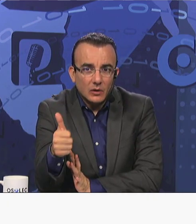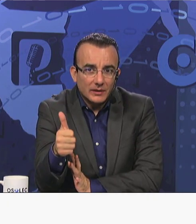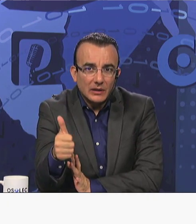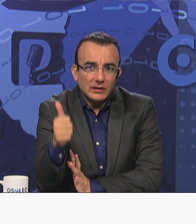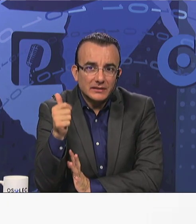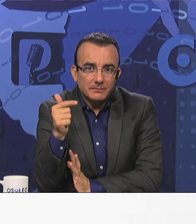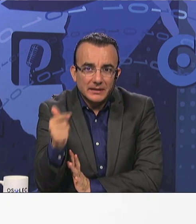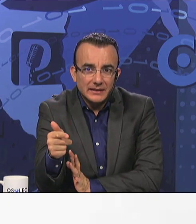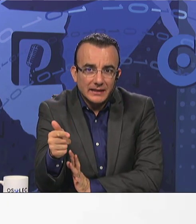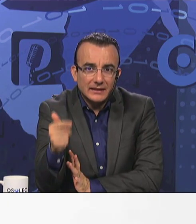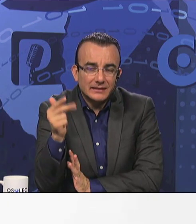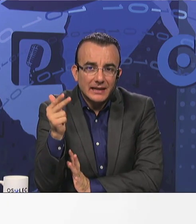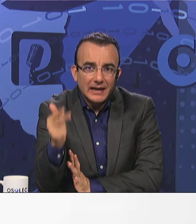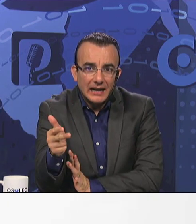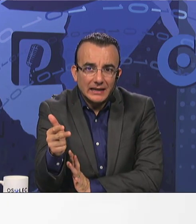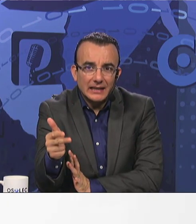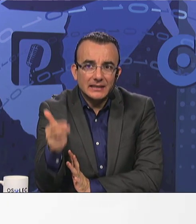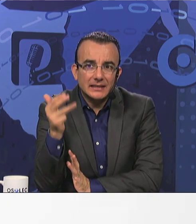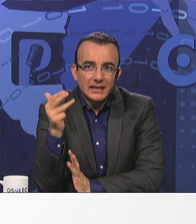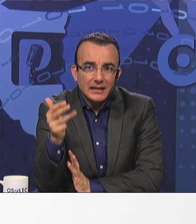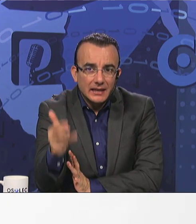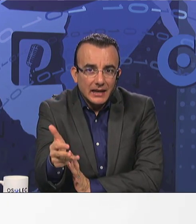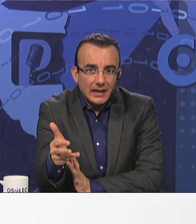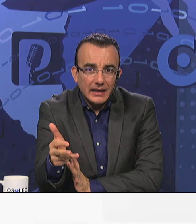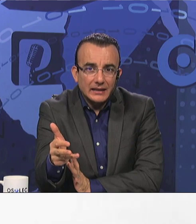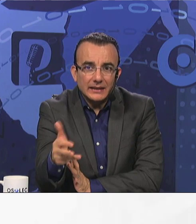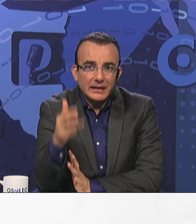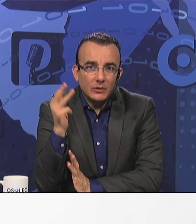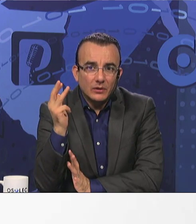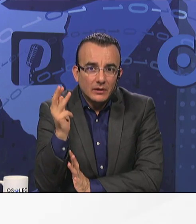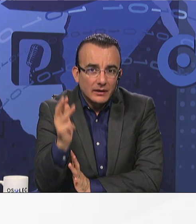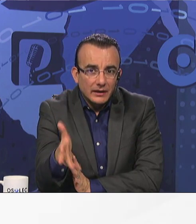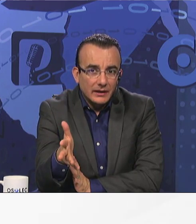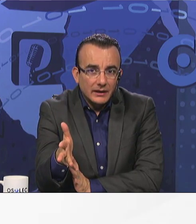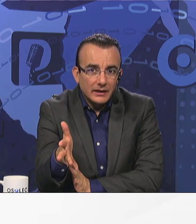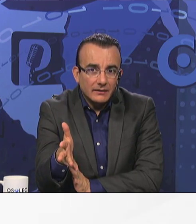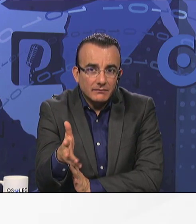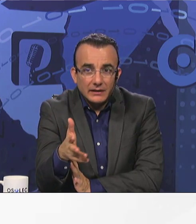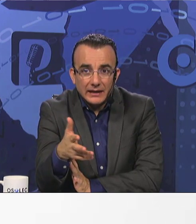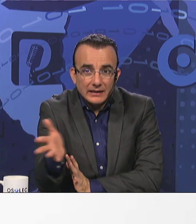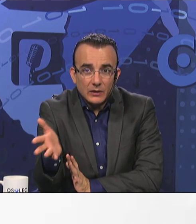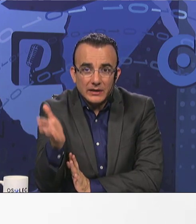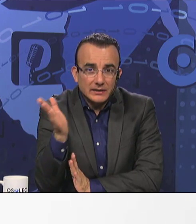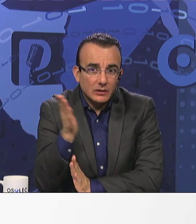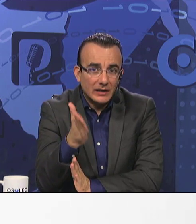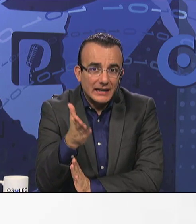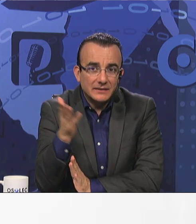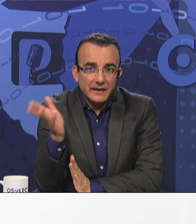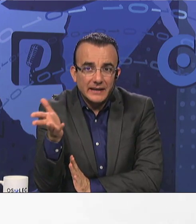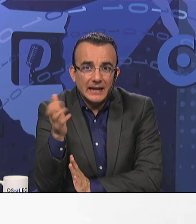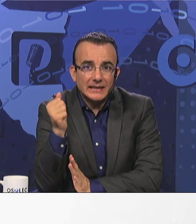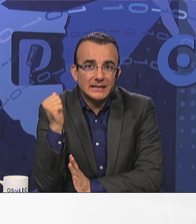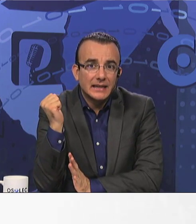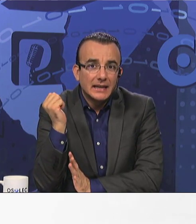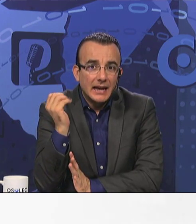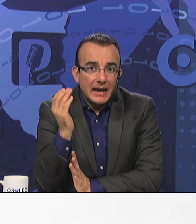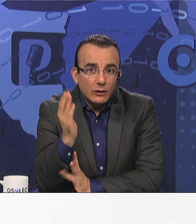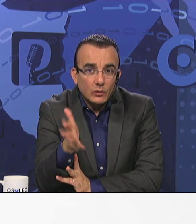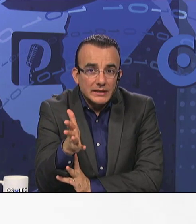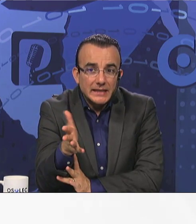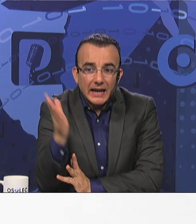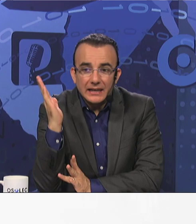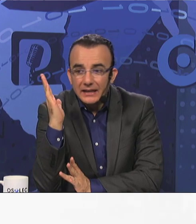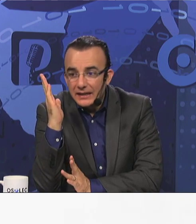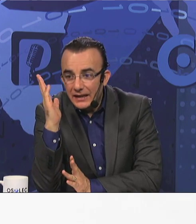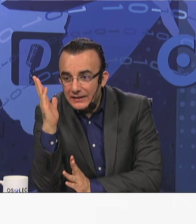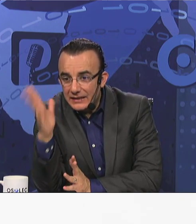ejecutivo, gobernadores, presidentes, alcaldes, legislativo, legisladores locales, federales, el